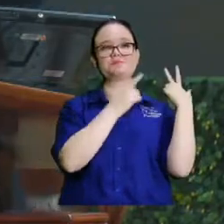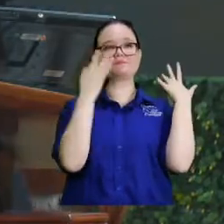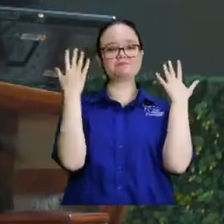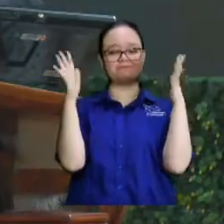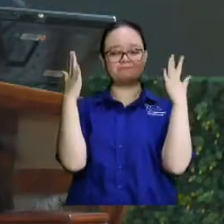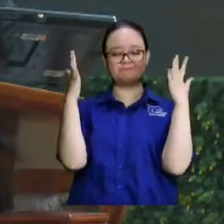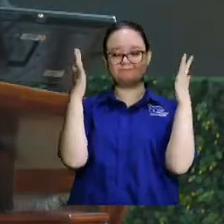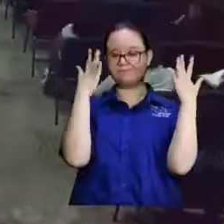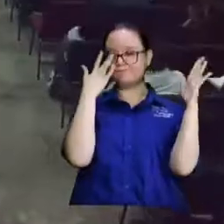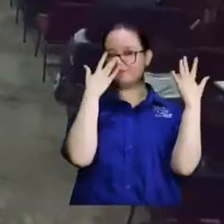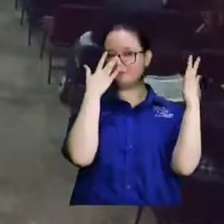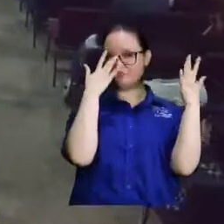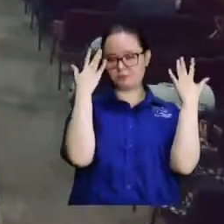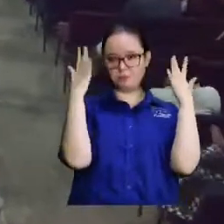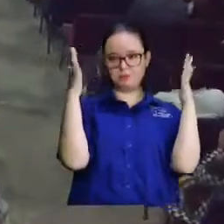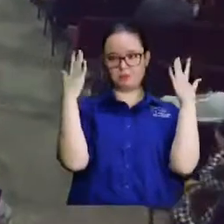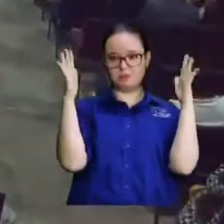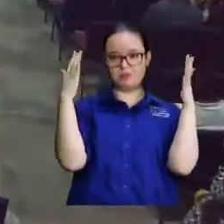Denle un aplauso al Rey.